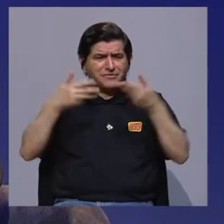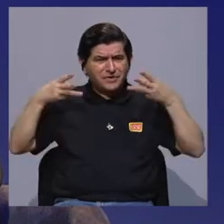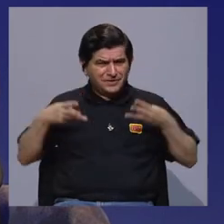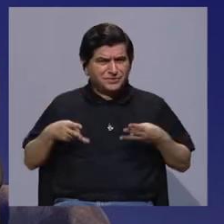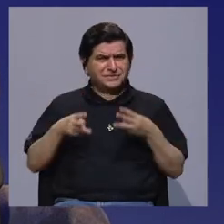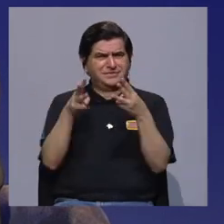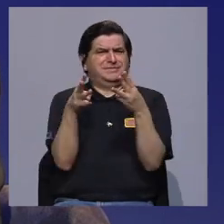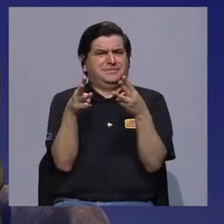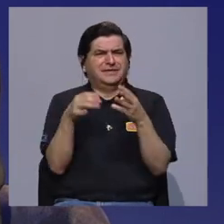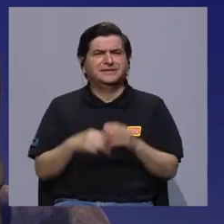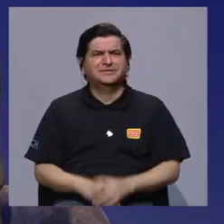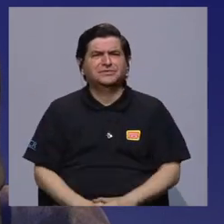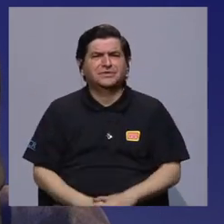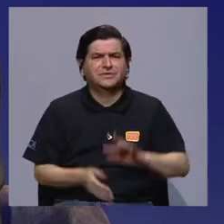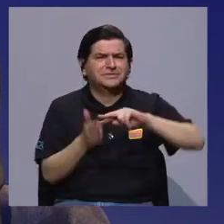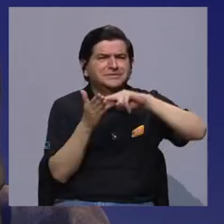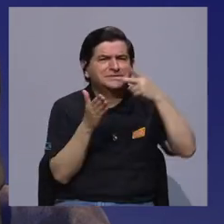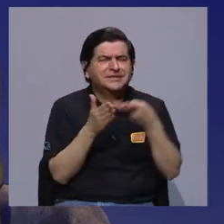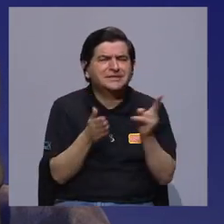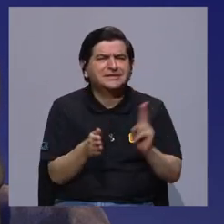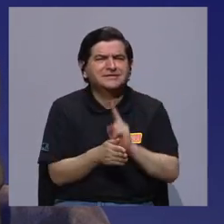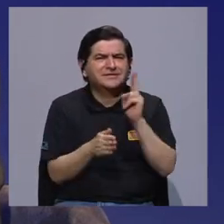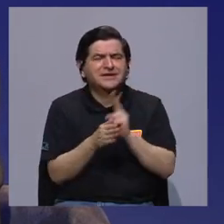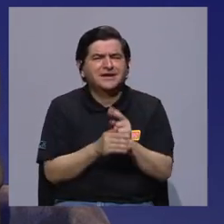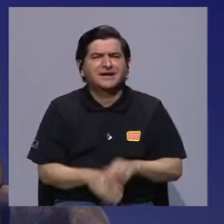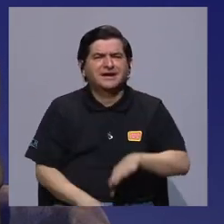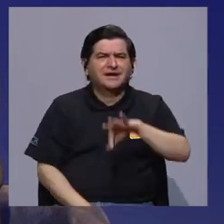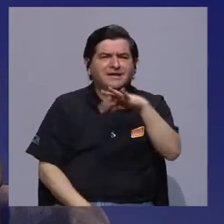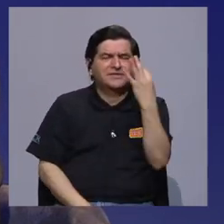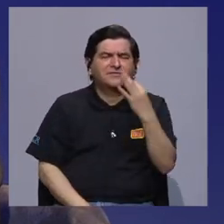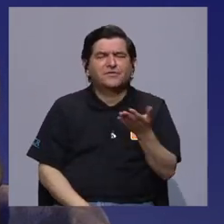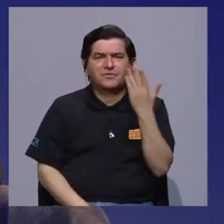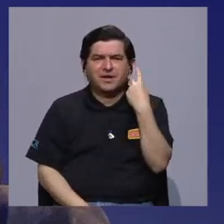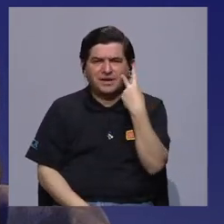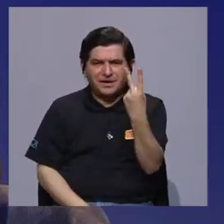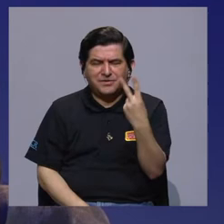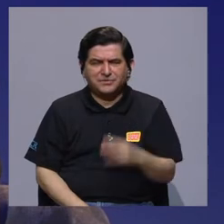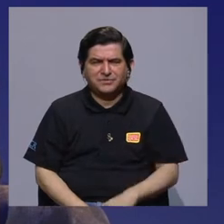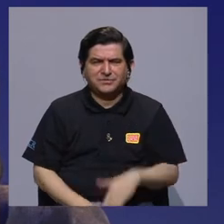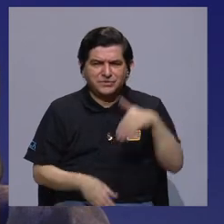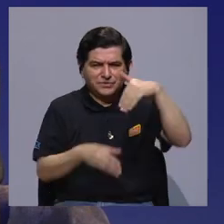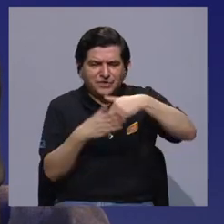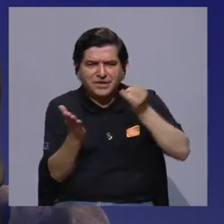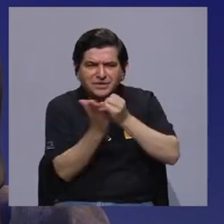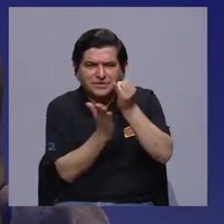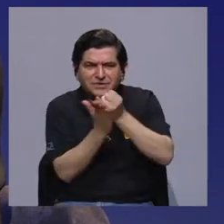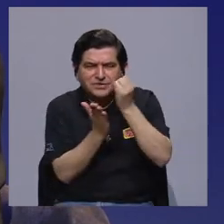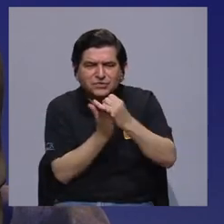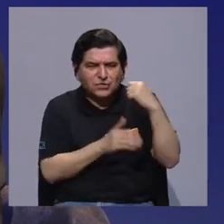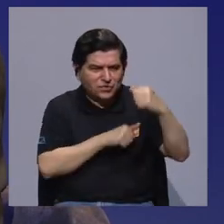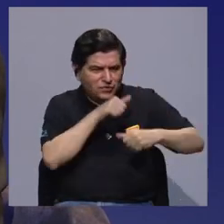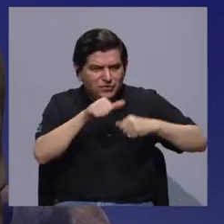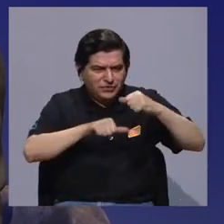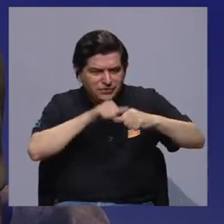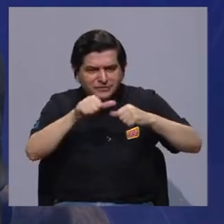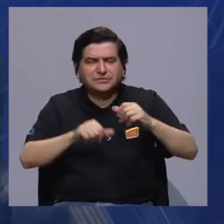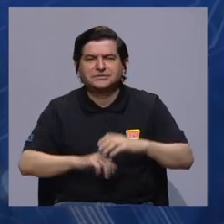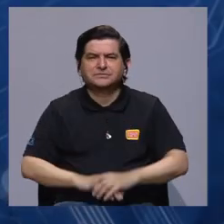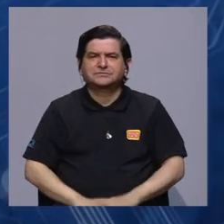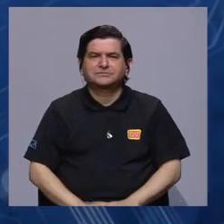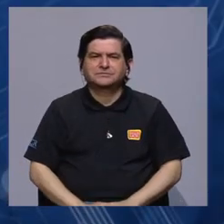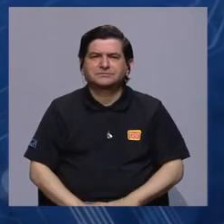metodológicos que supone el uso de medios audiovisuales en la investigación antropológica, Carolina?